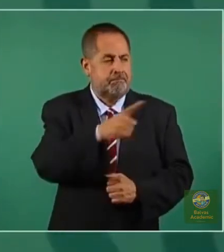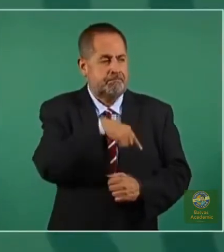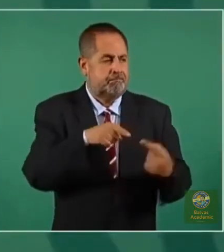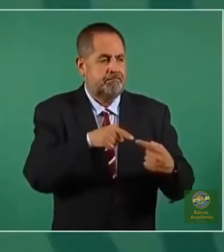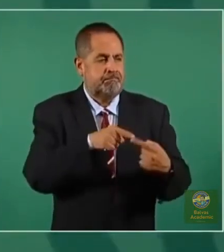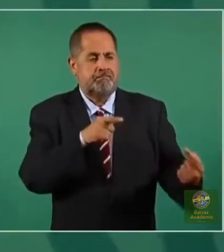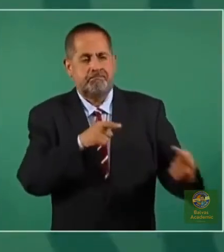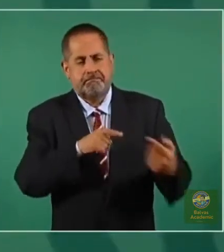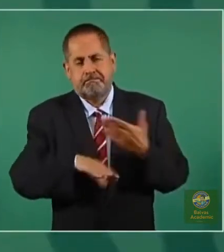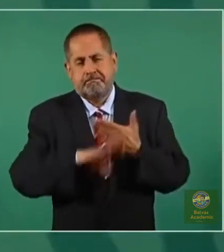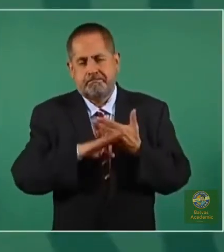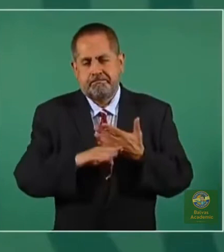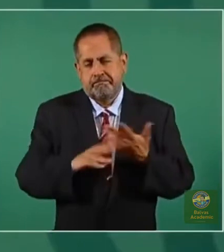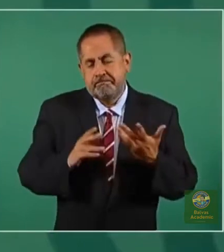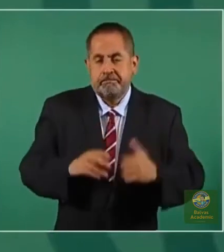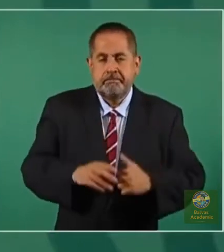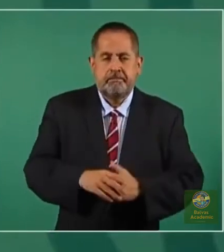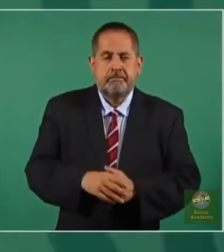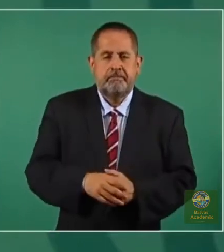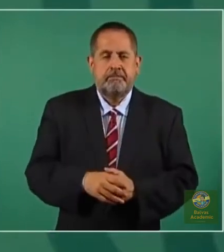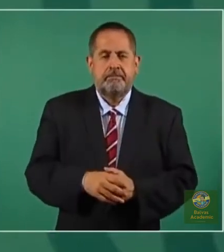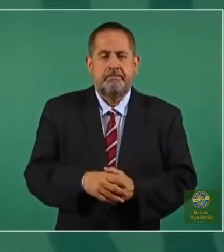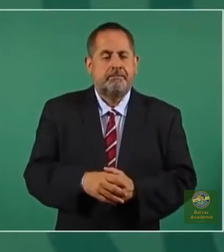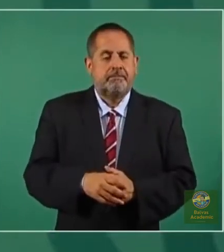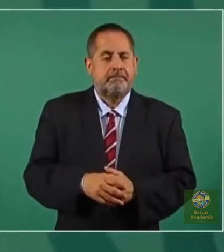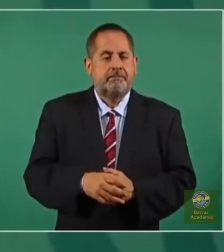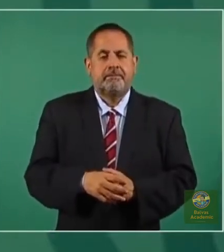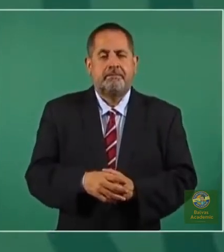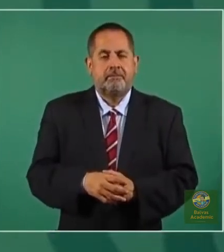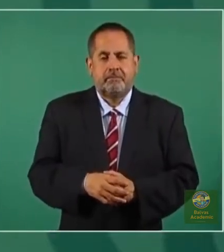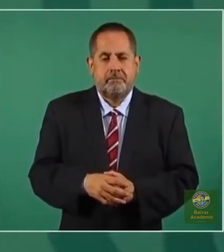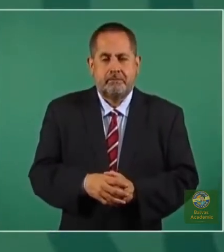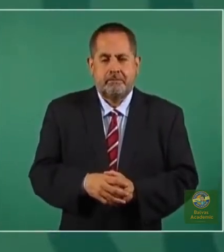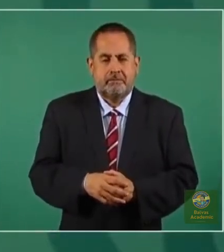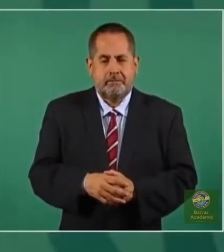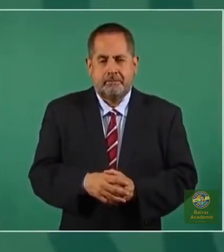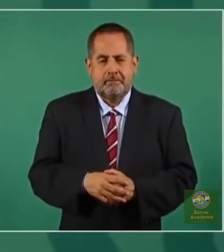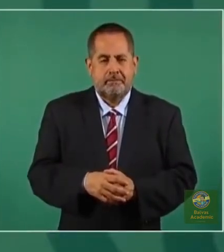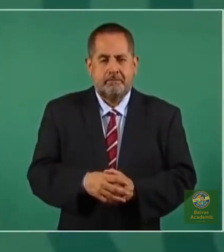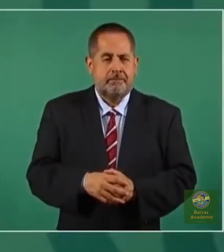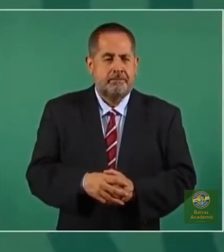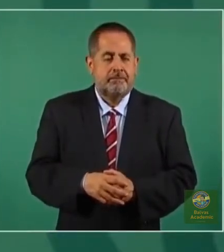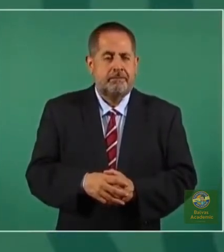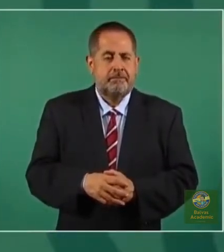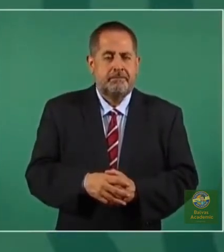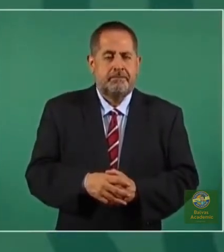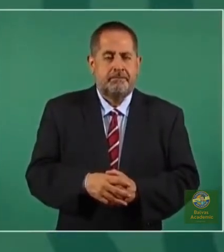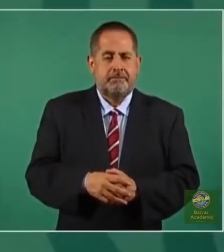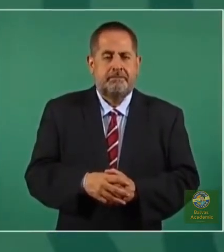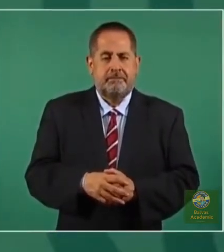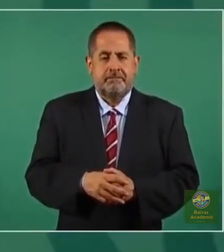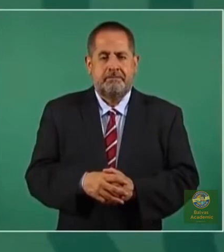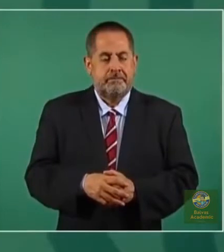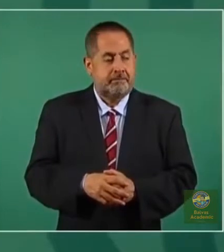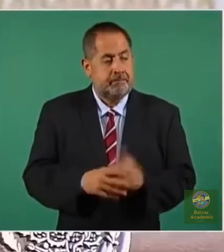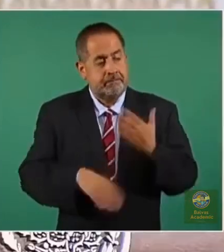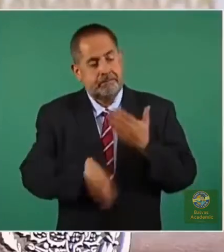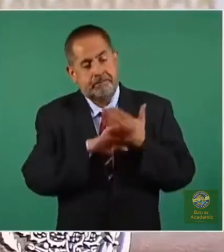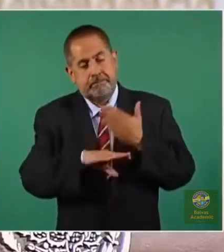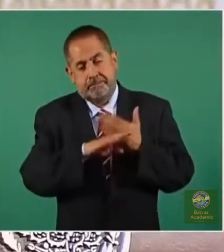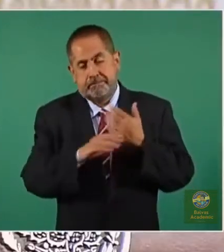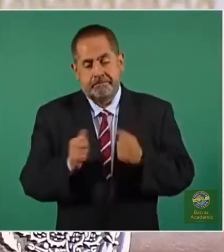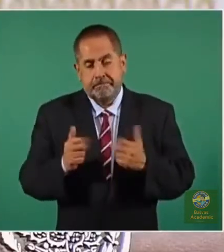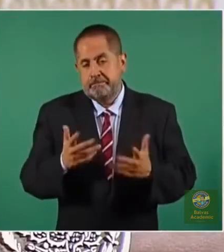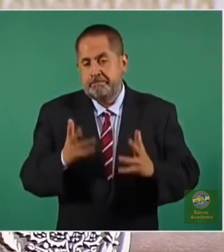que está en contra de todo.